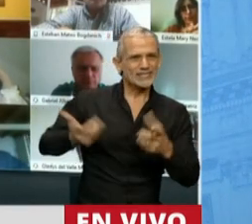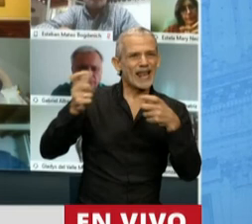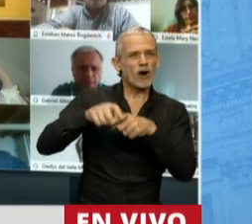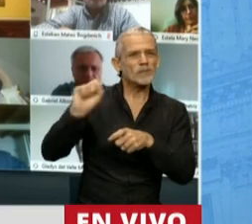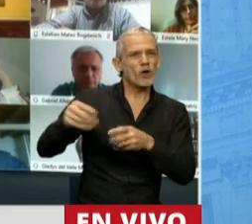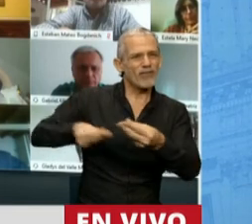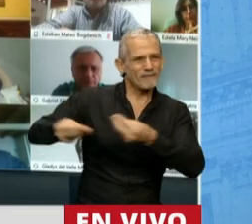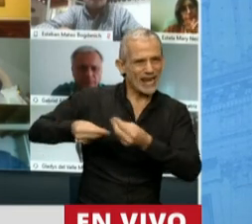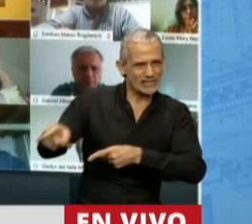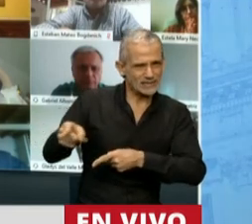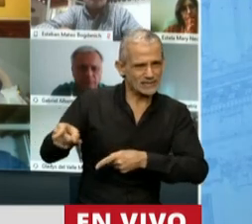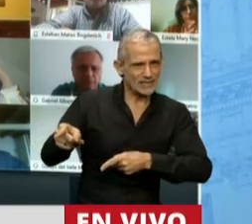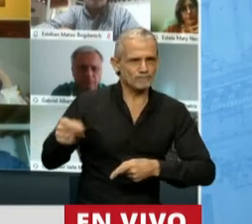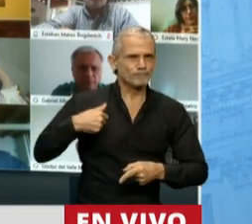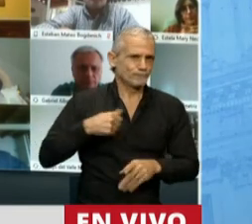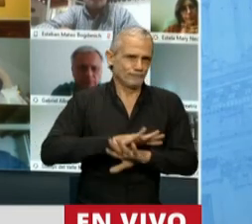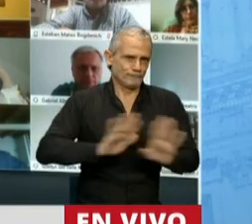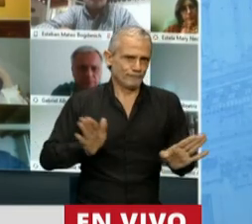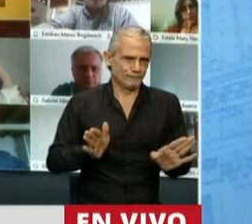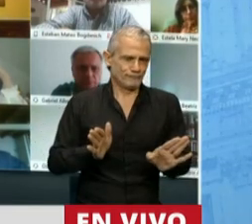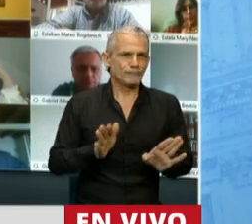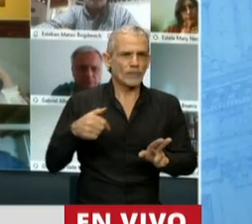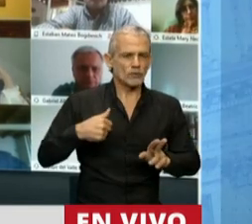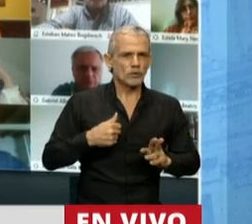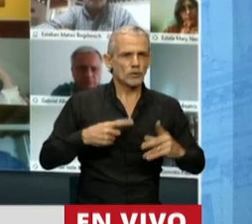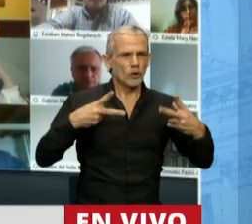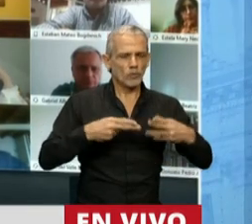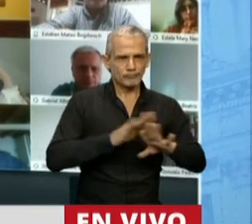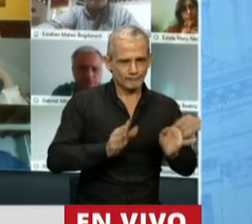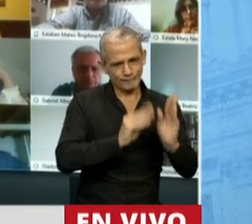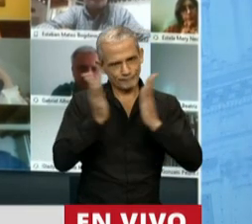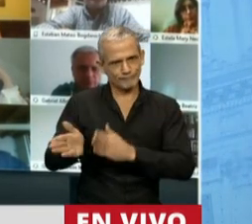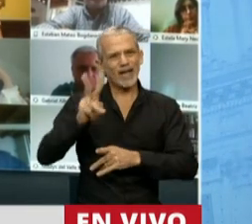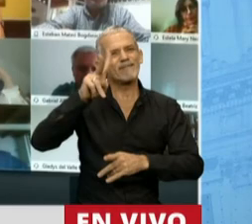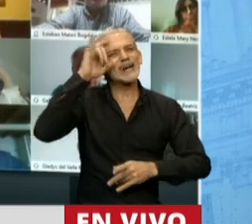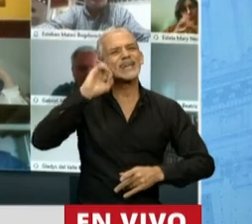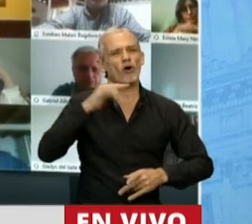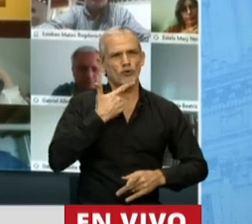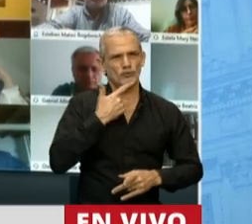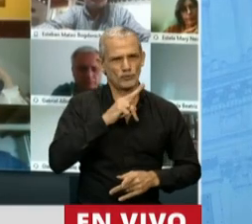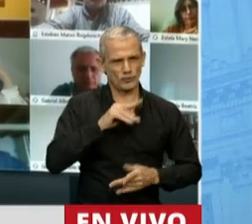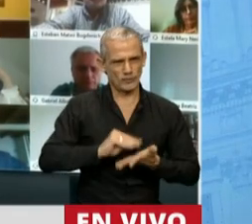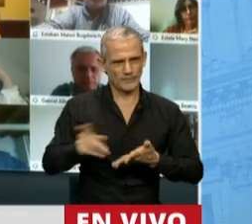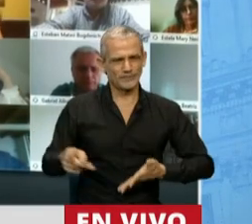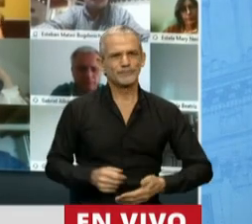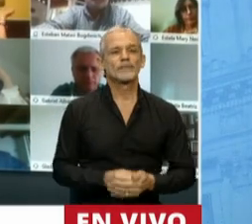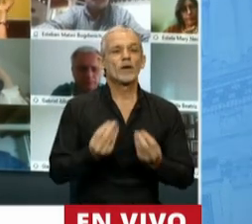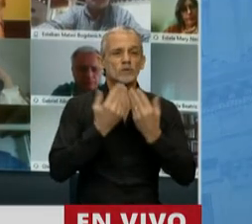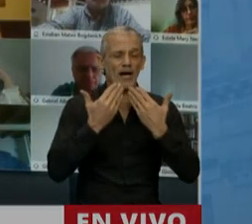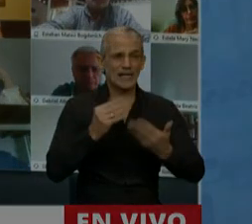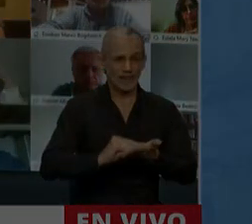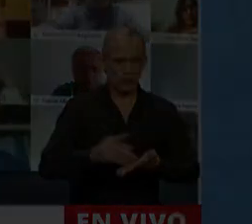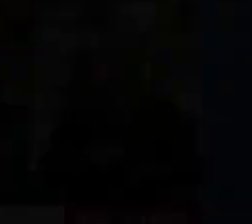Comisión de Finanzas, paro aquí, señor presidente, y le cedo la palabra a Vallejo. Muchas gracias,